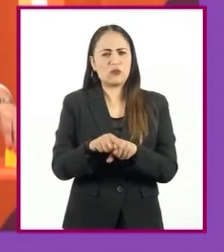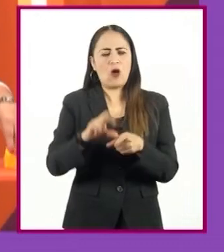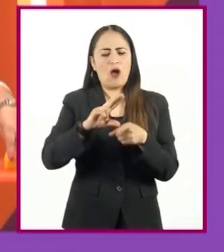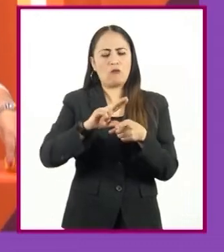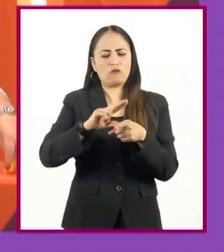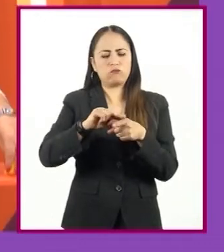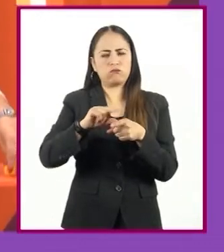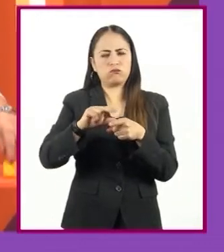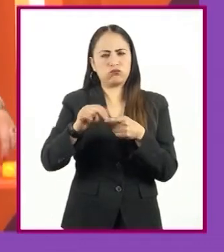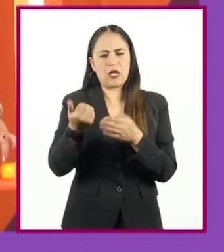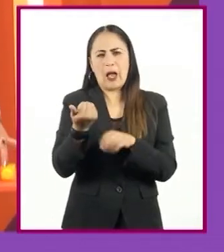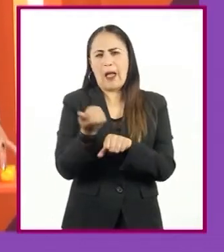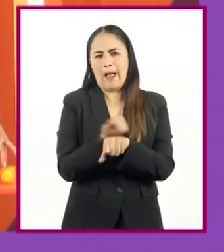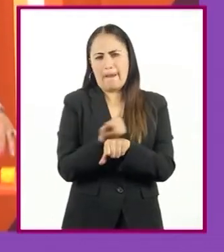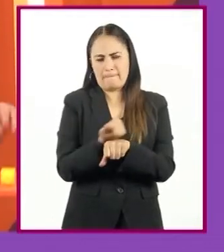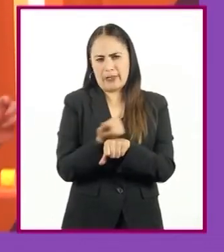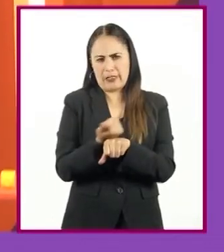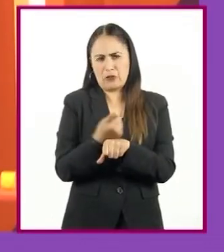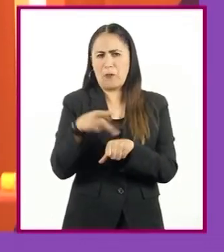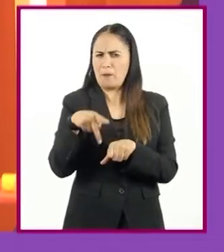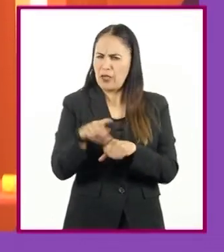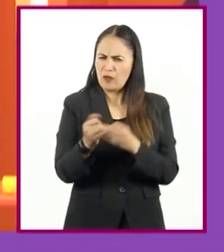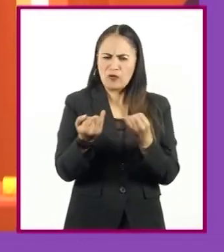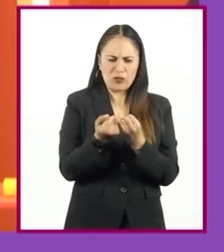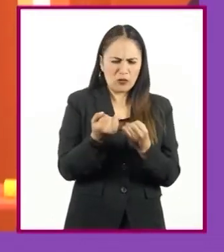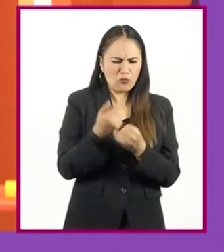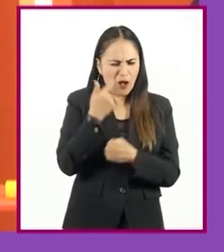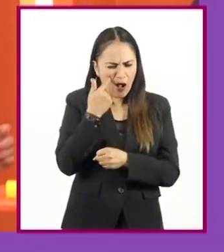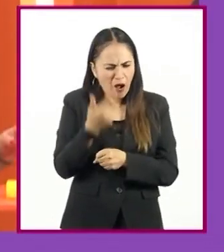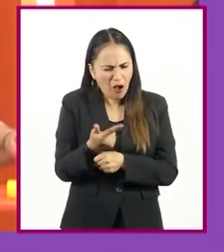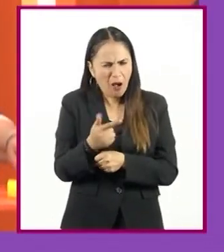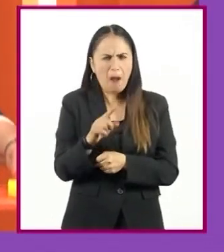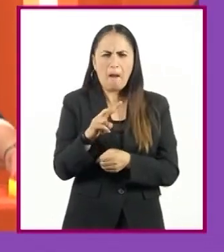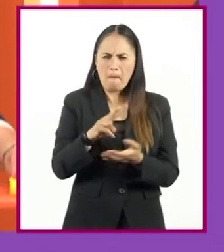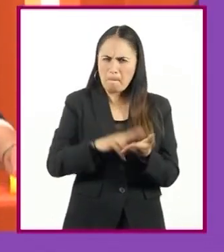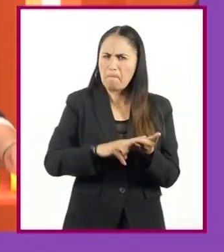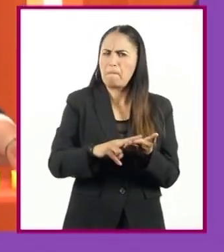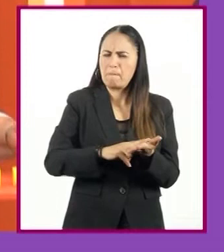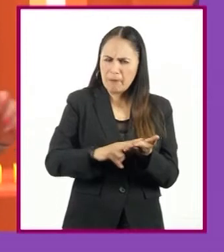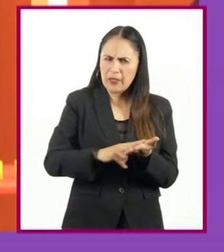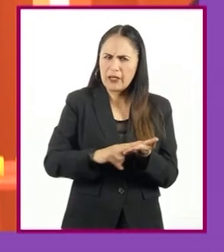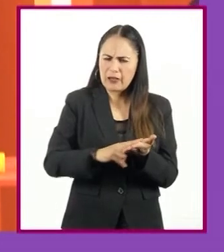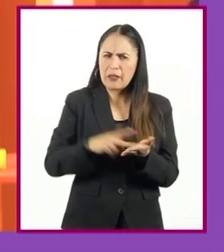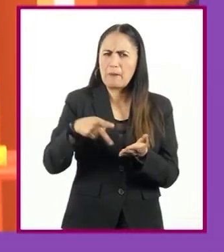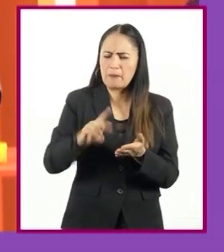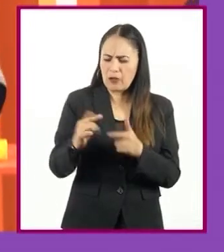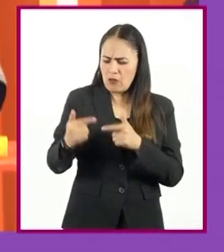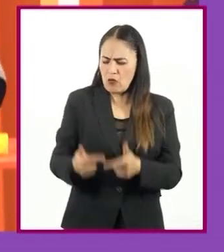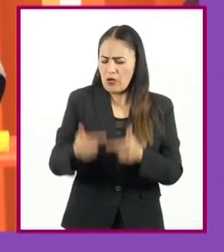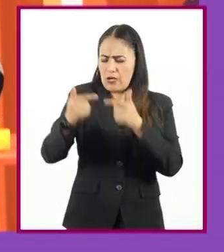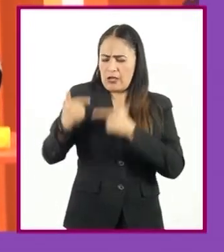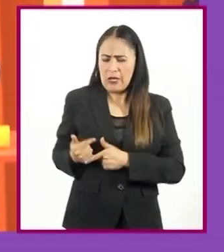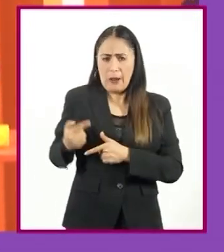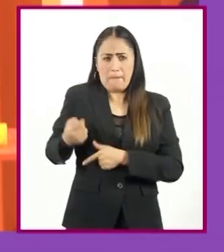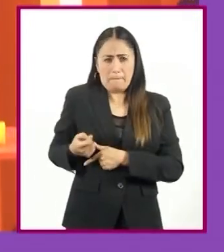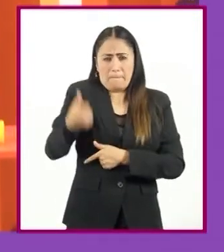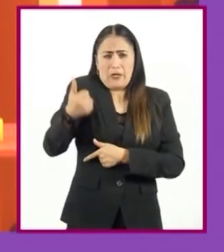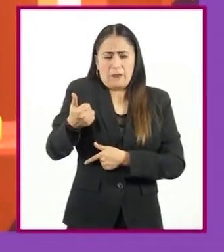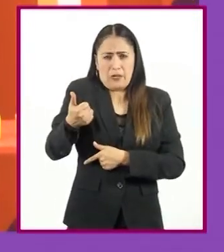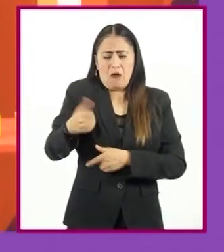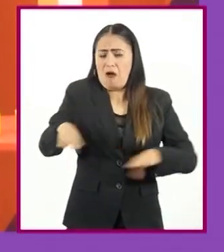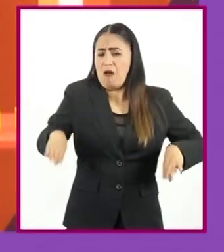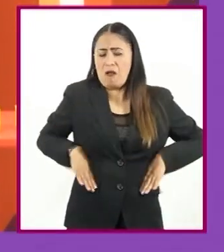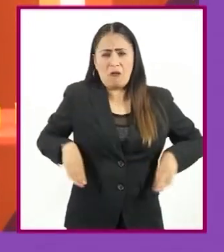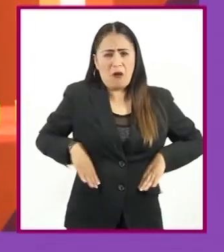pero en esta ocasión también había verdes. Lo que es interesante es recordar que en la primera generación el carácter verde